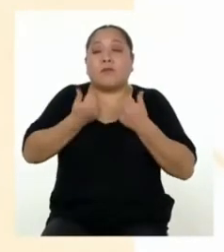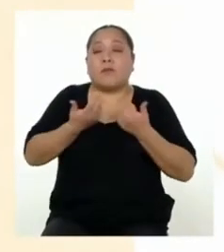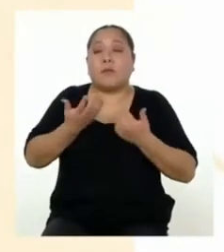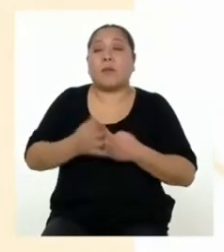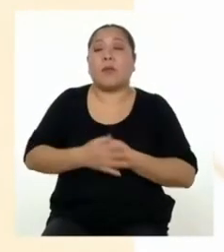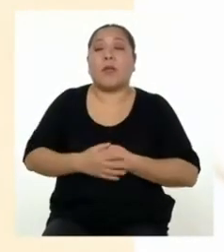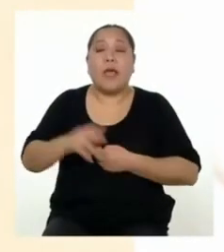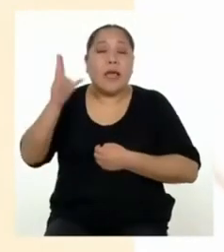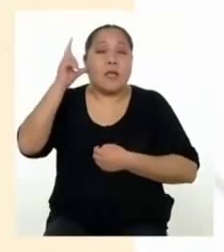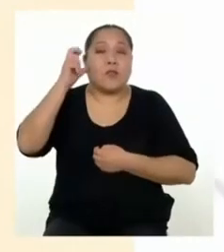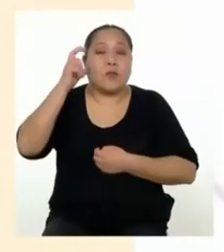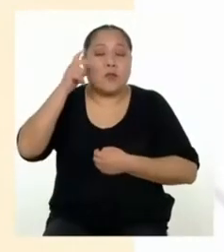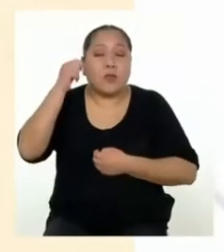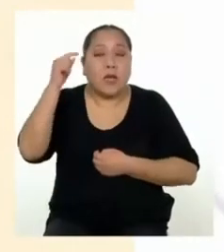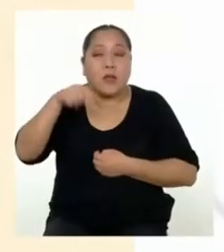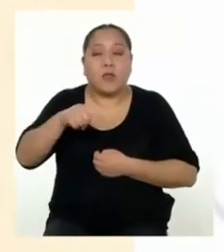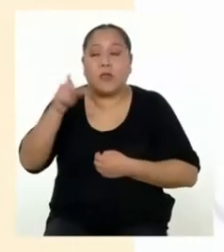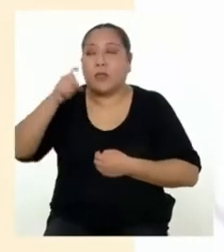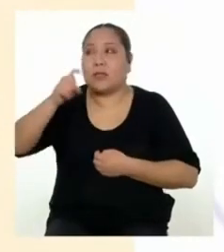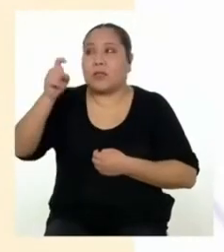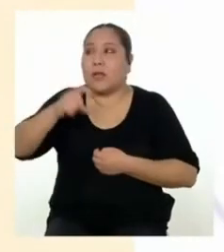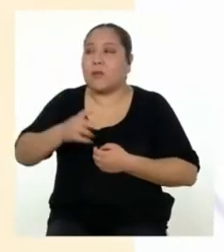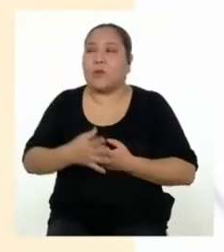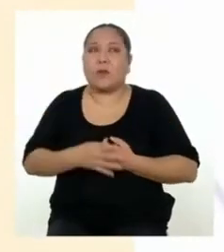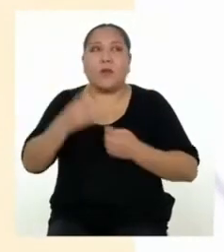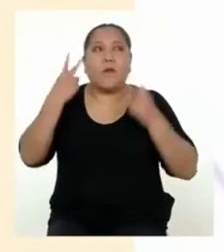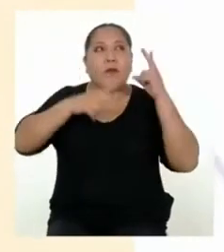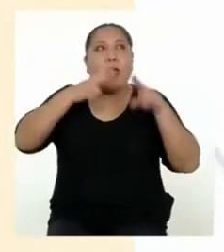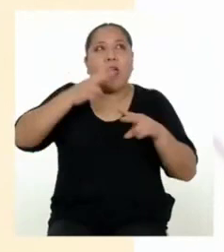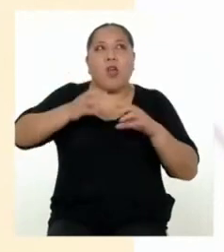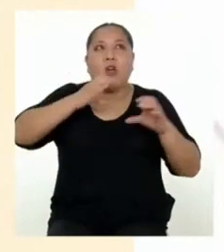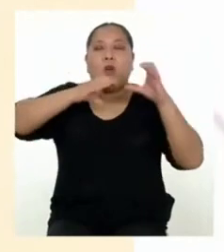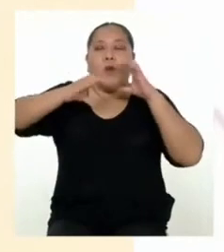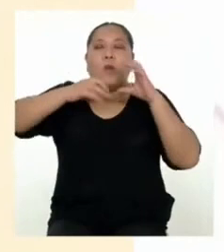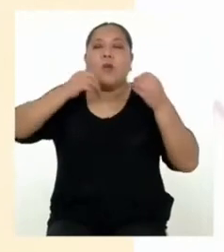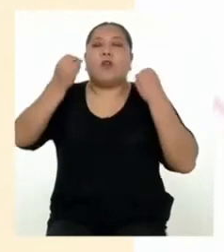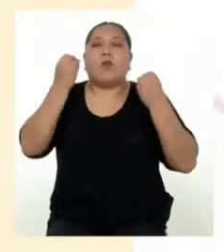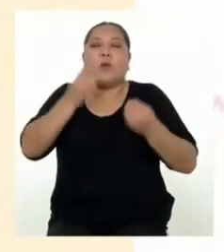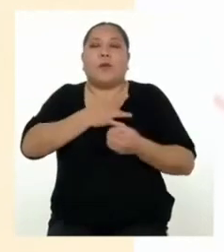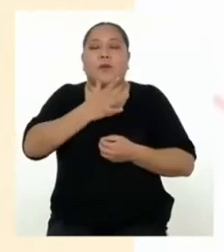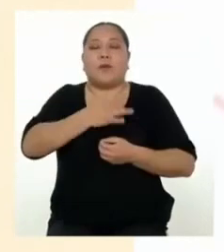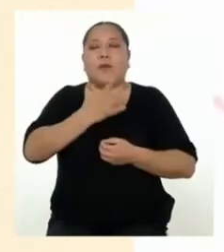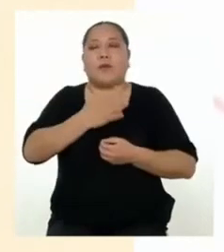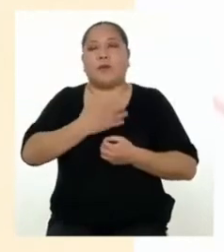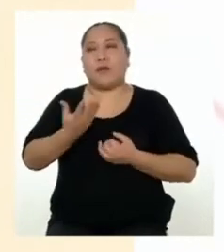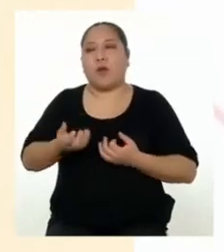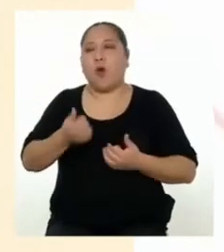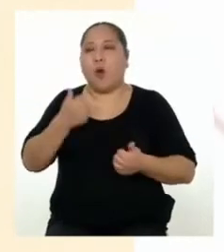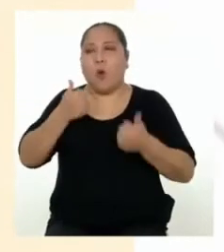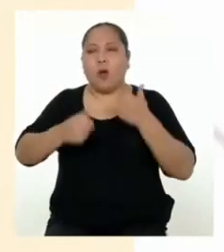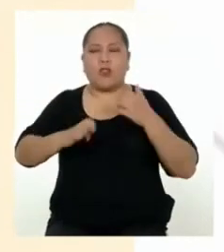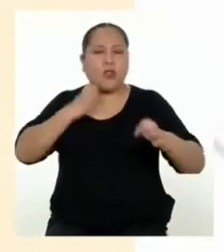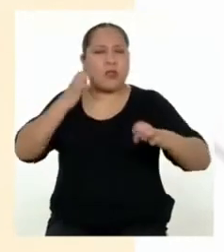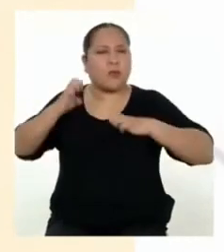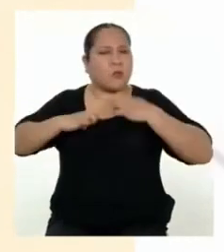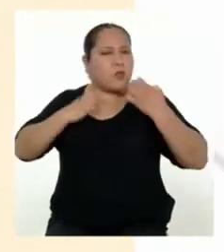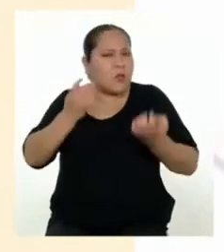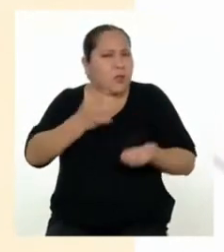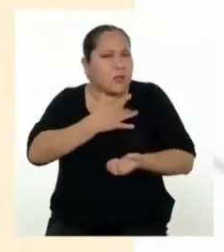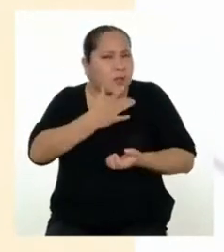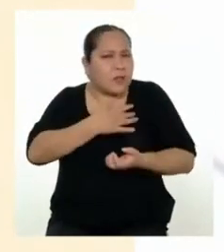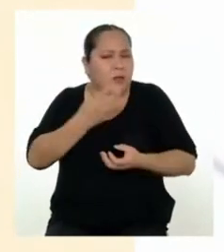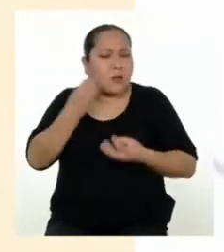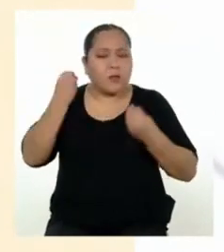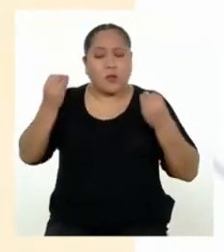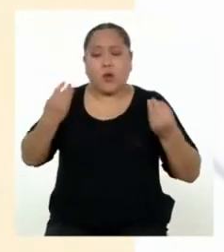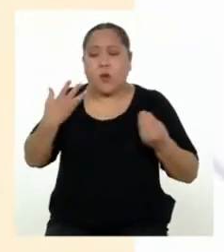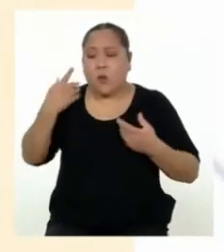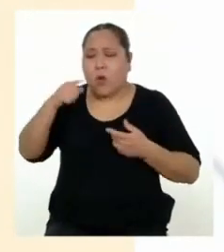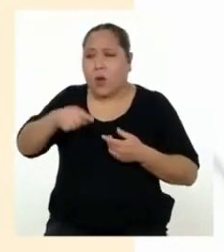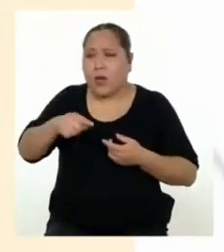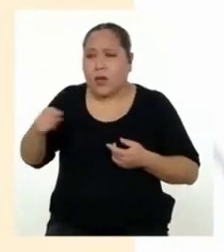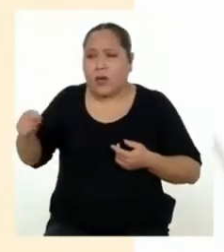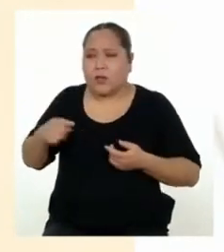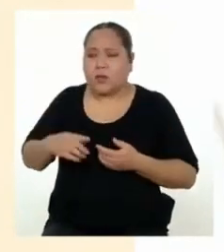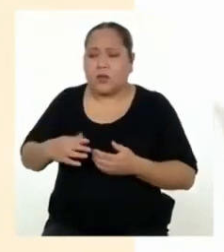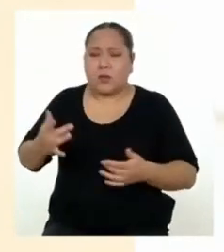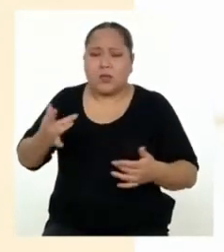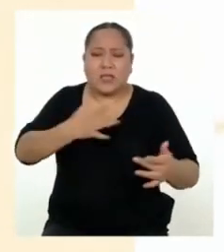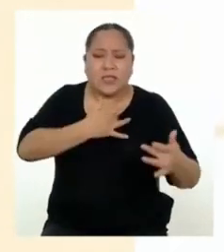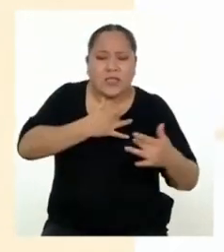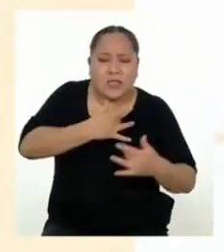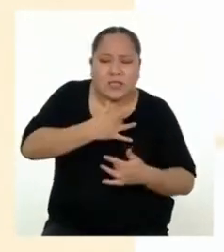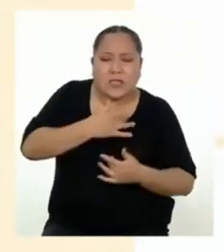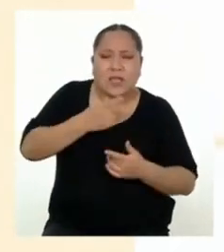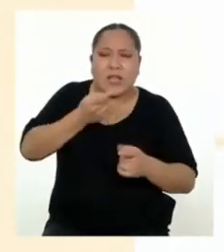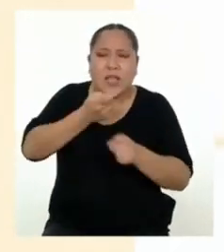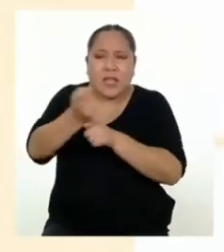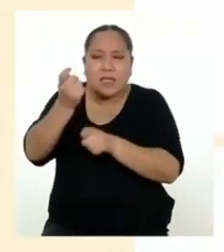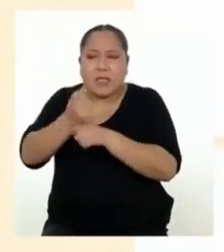Escucharnos. Debemos procurar conversar respecto a cómo nos sentimos, qué emociones estamos sintiendo y cómo esto influye en la